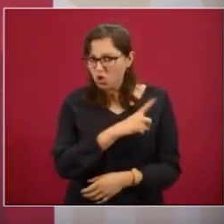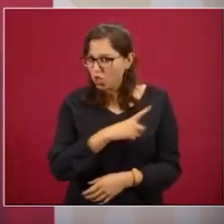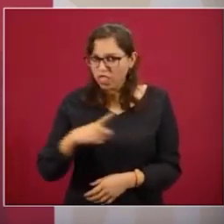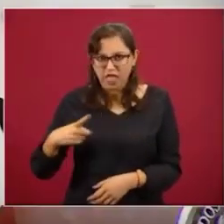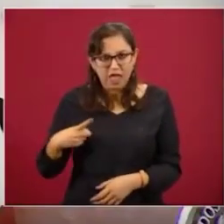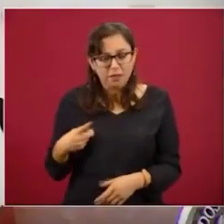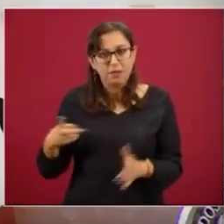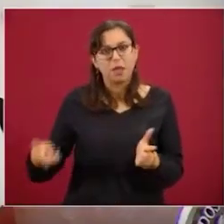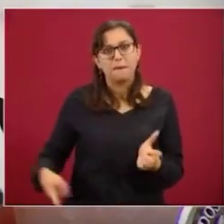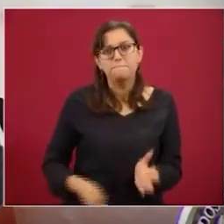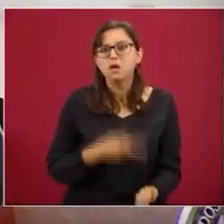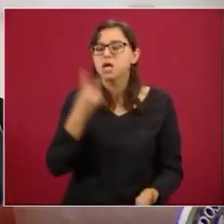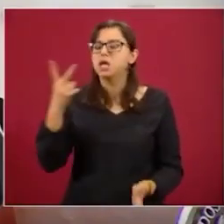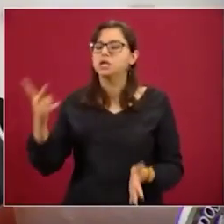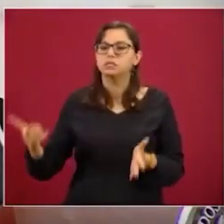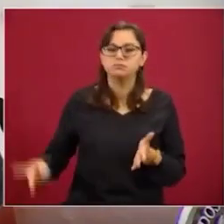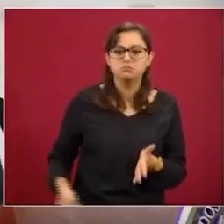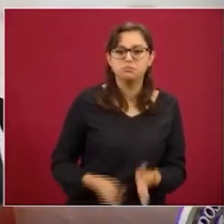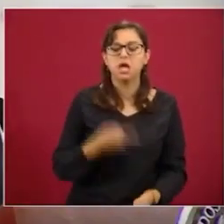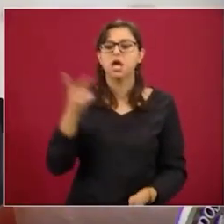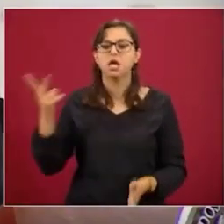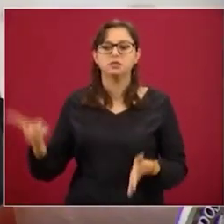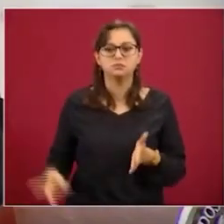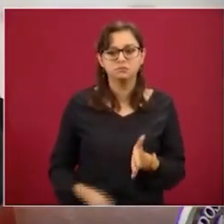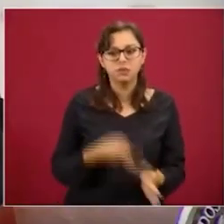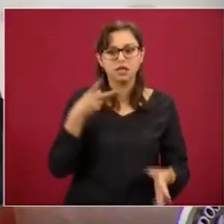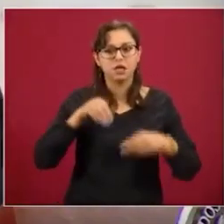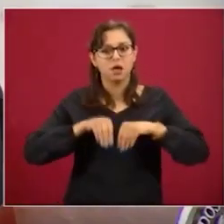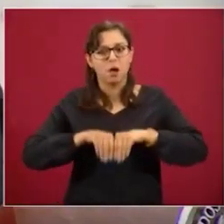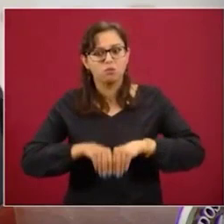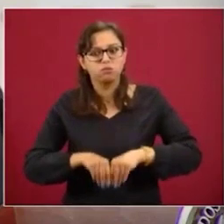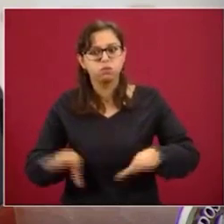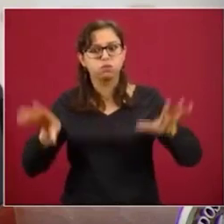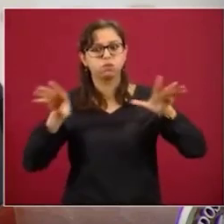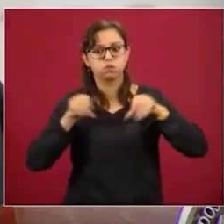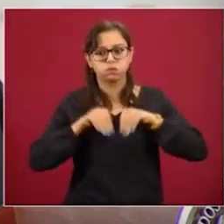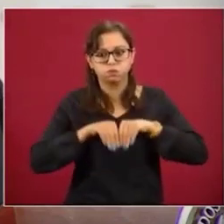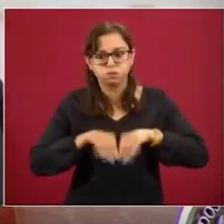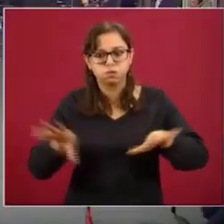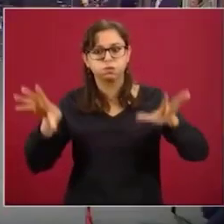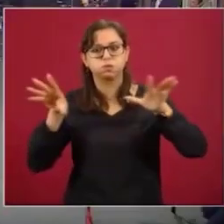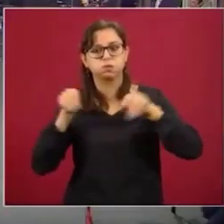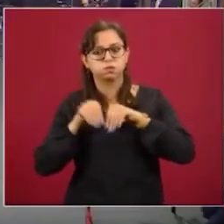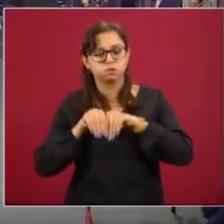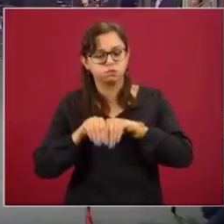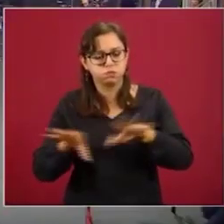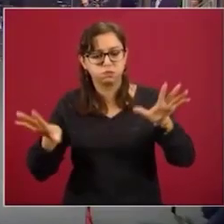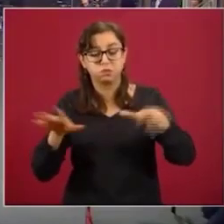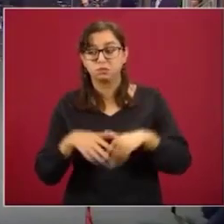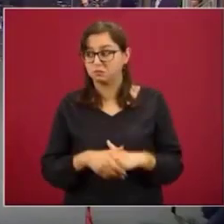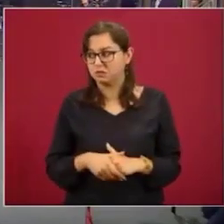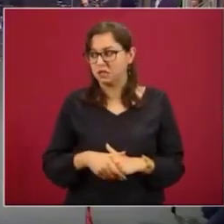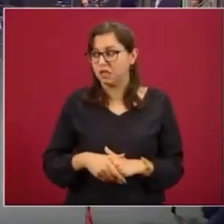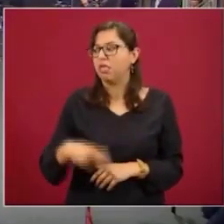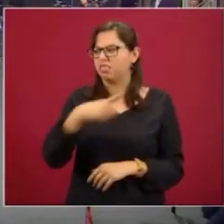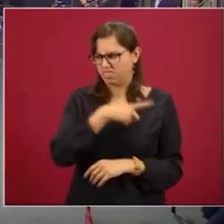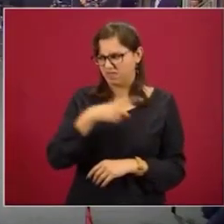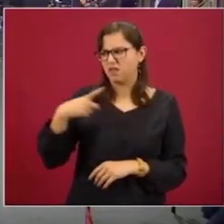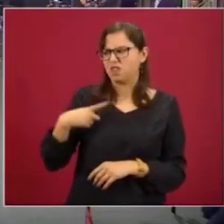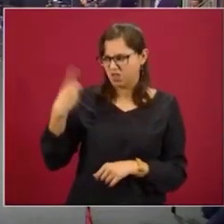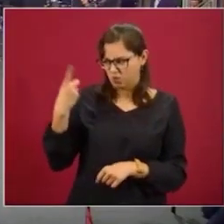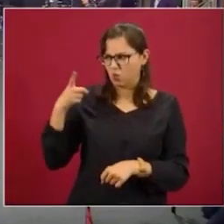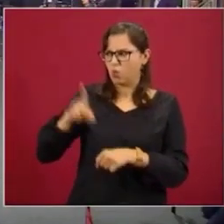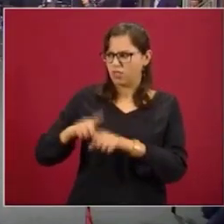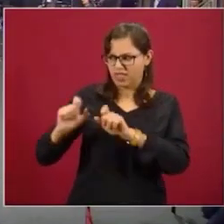Sería bueno hacer un recordatorio de eso, de cómo era